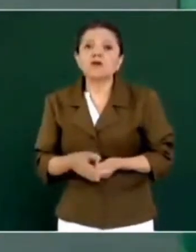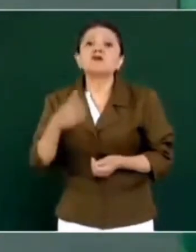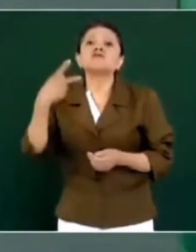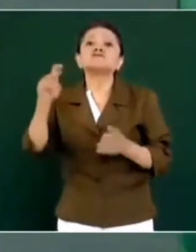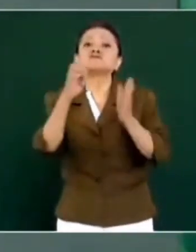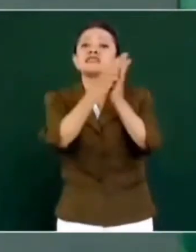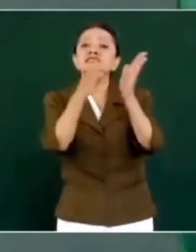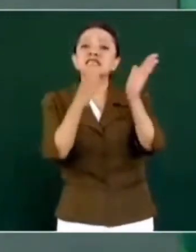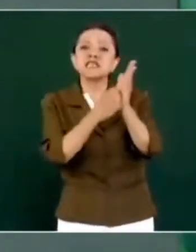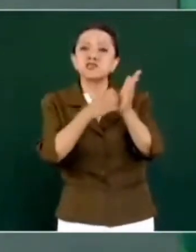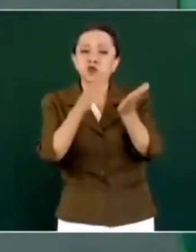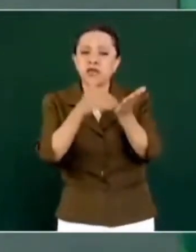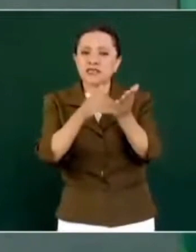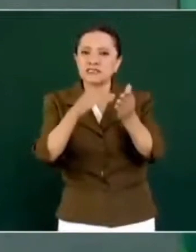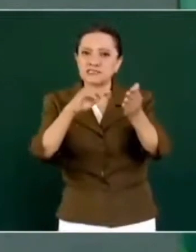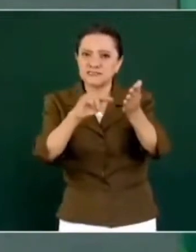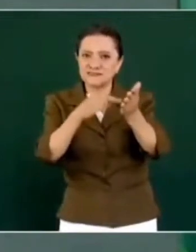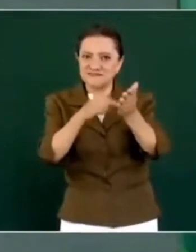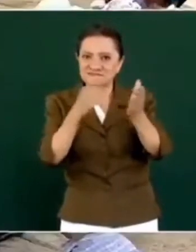escrituras,